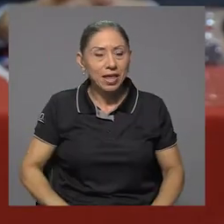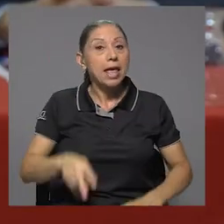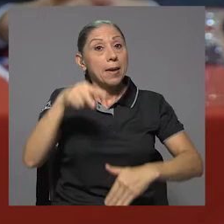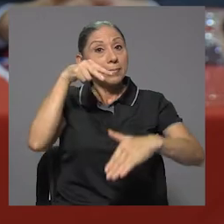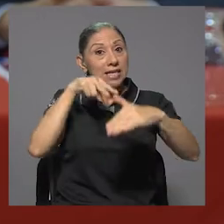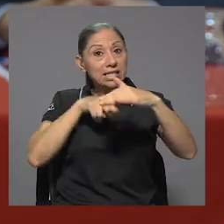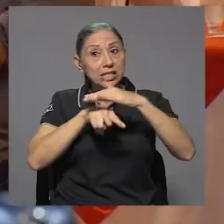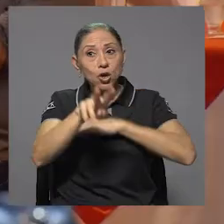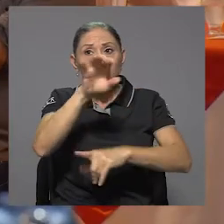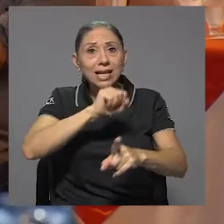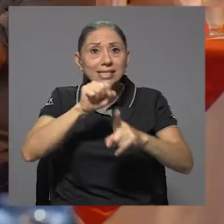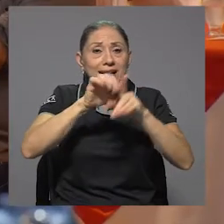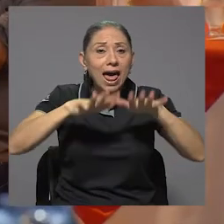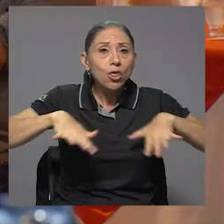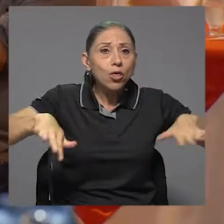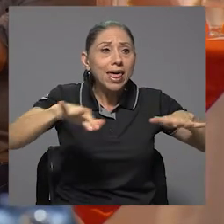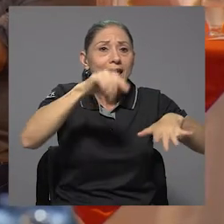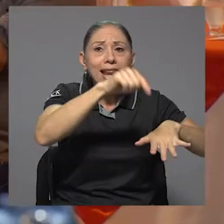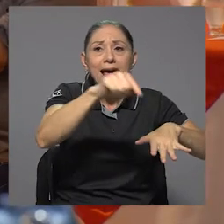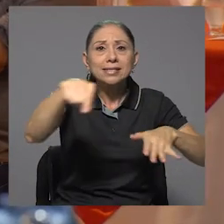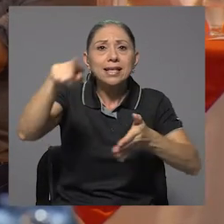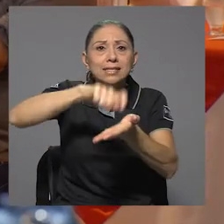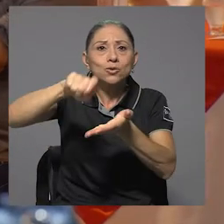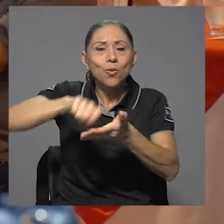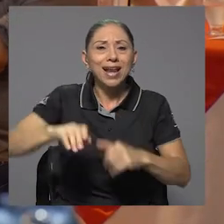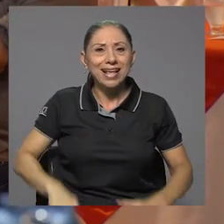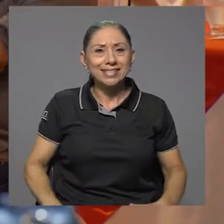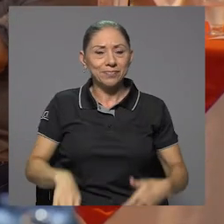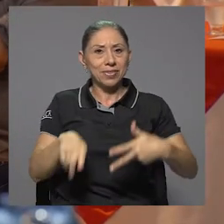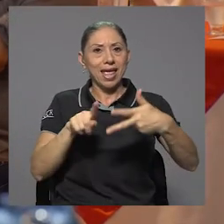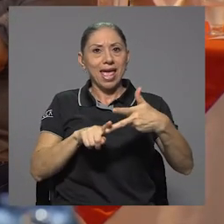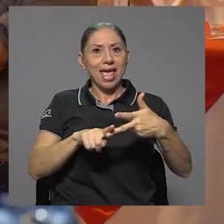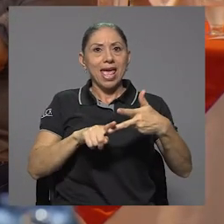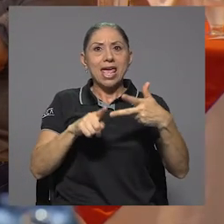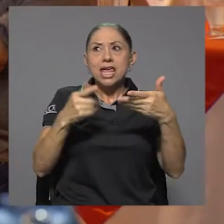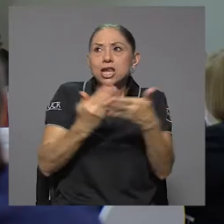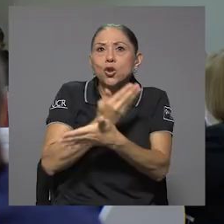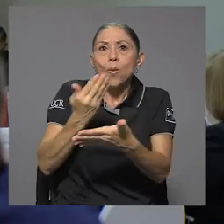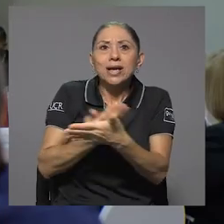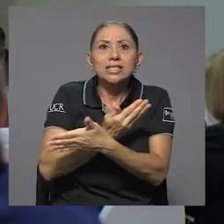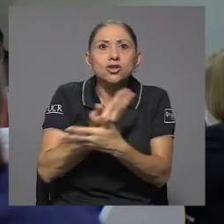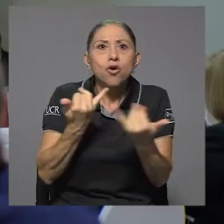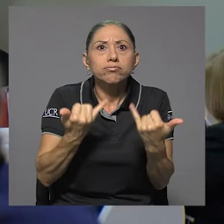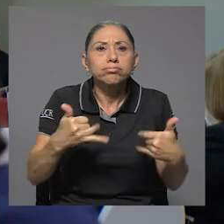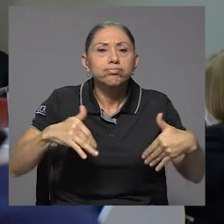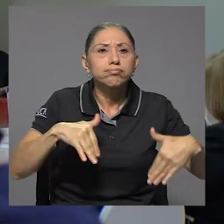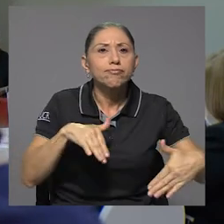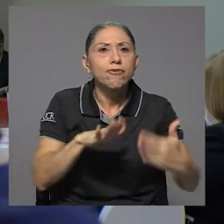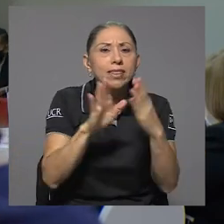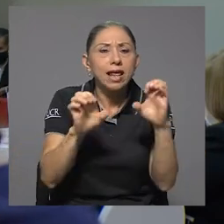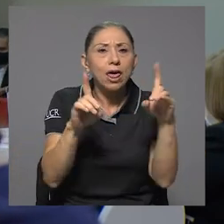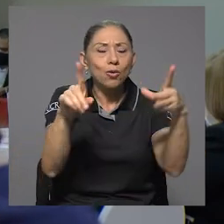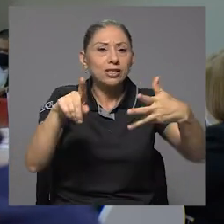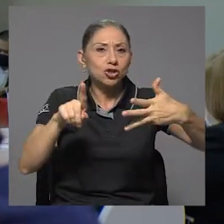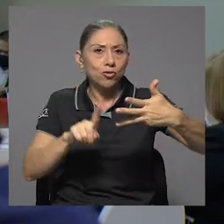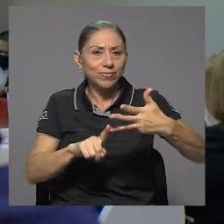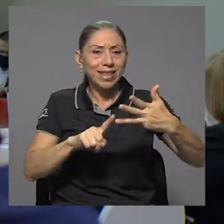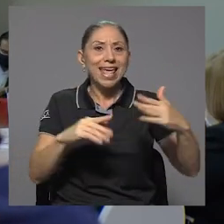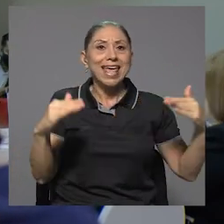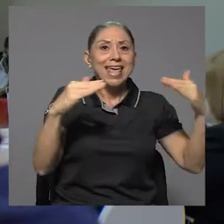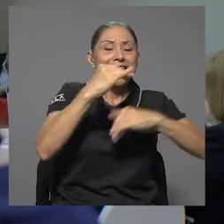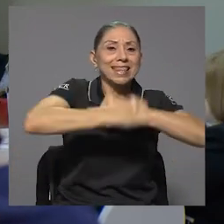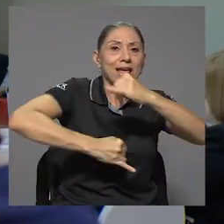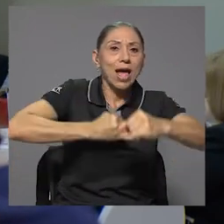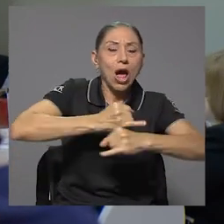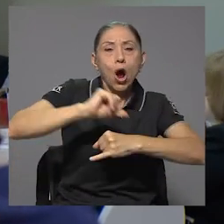las escuelas. La innovación que nos llegó frente a la educación. La internacionalización y otras opciones